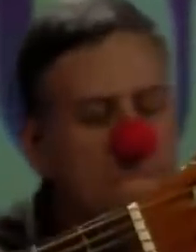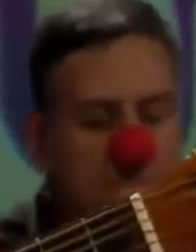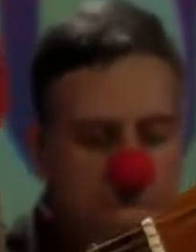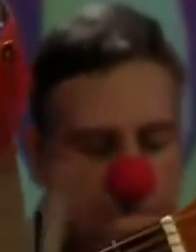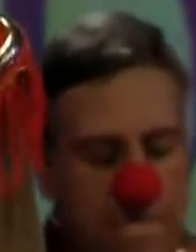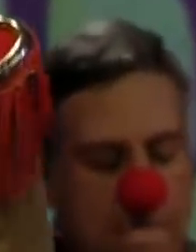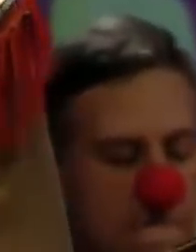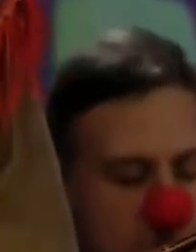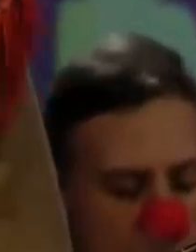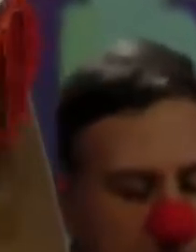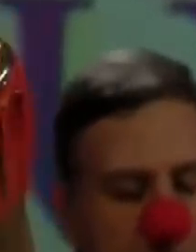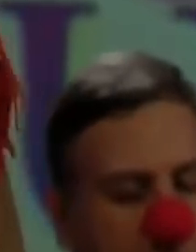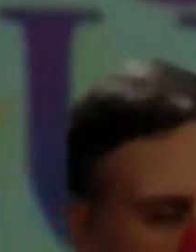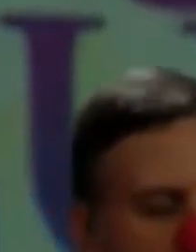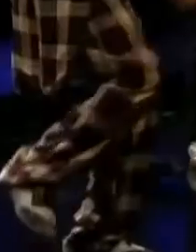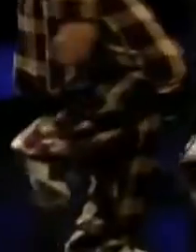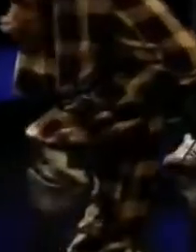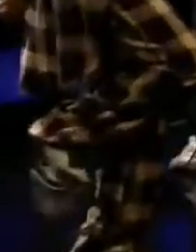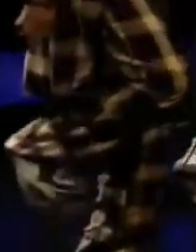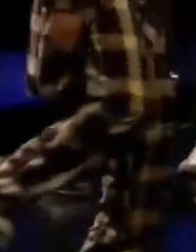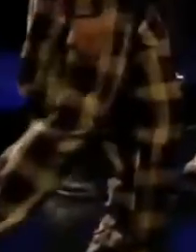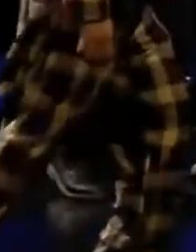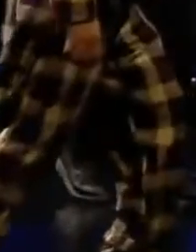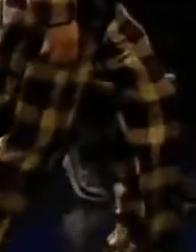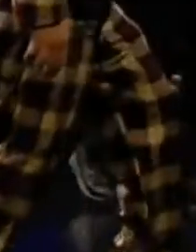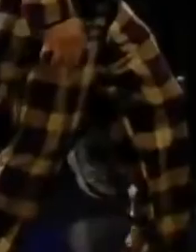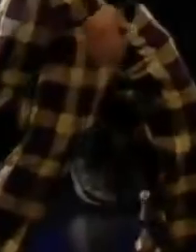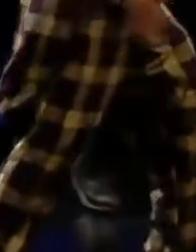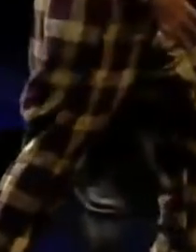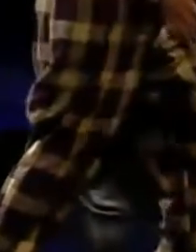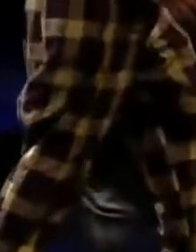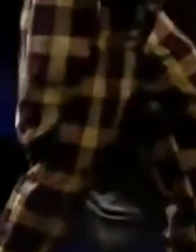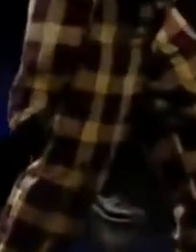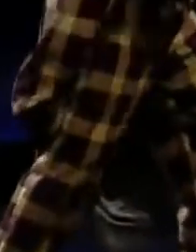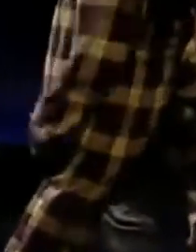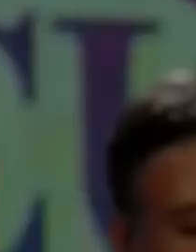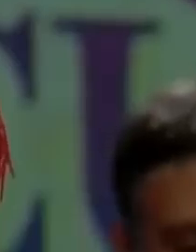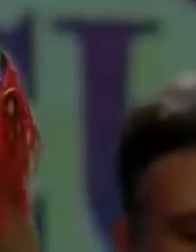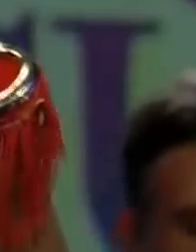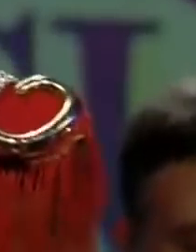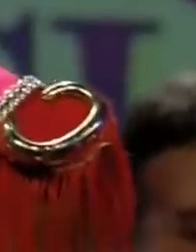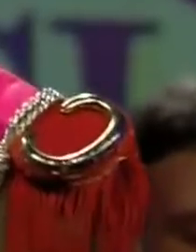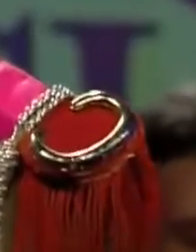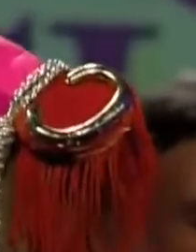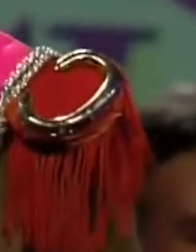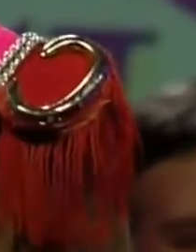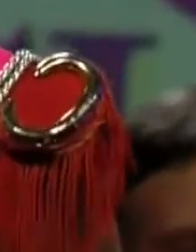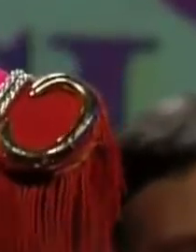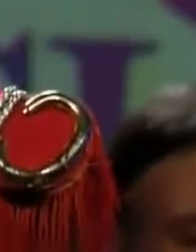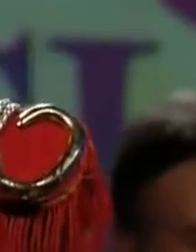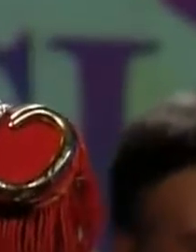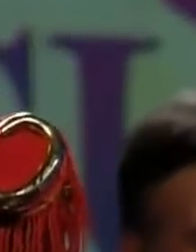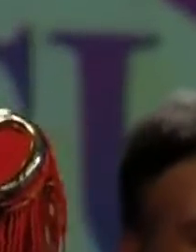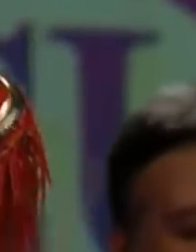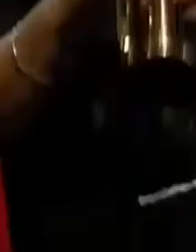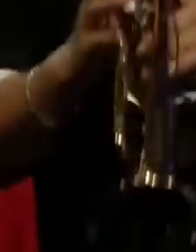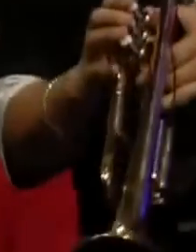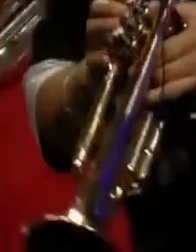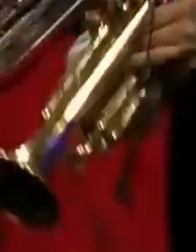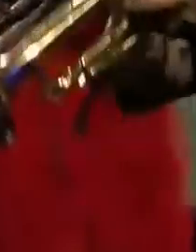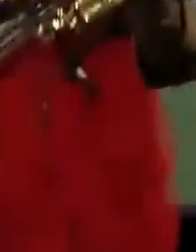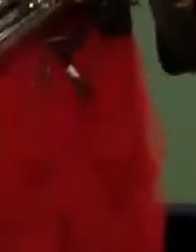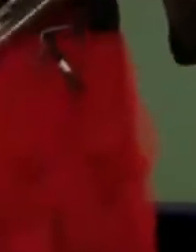quiero ver la luna contigo, oh, oh, oh, quédate una sola conmigo.